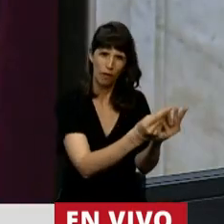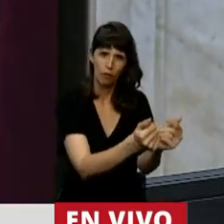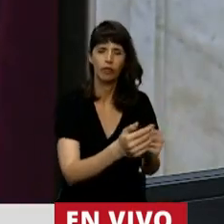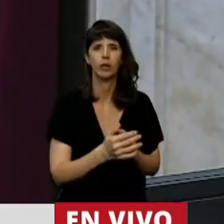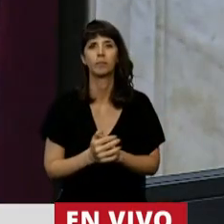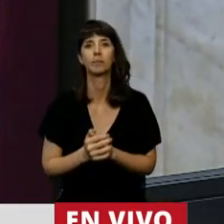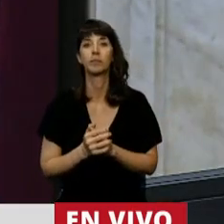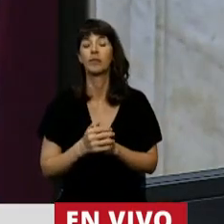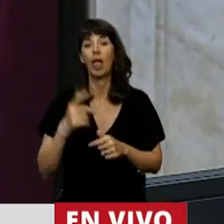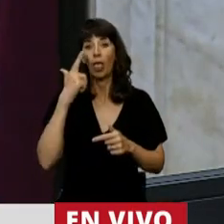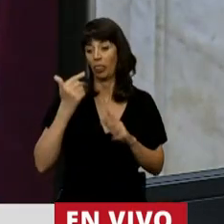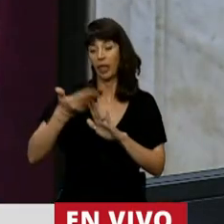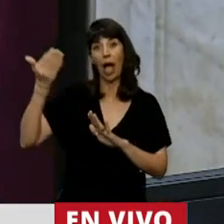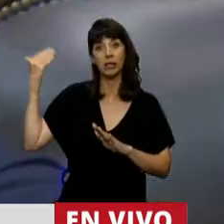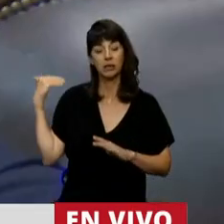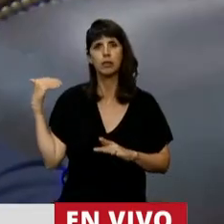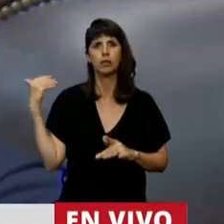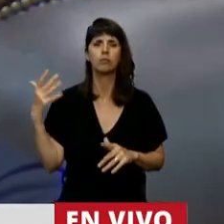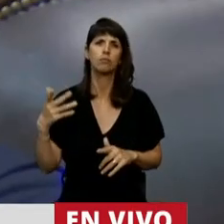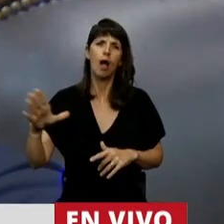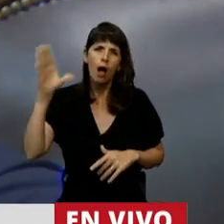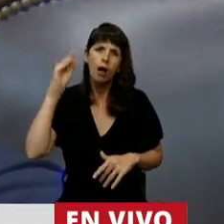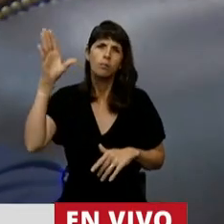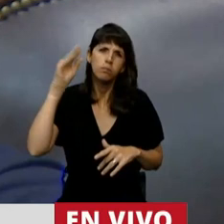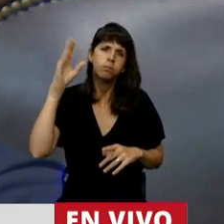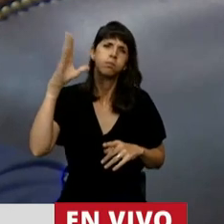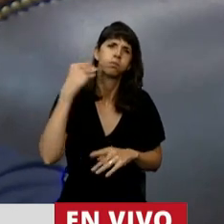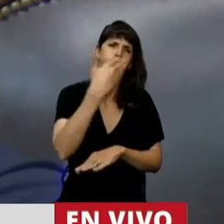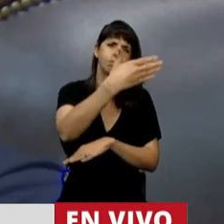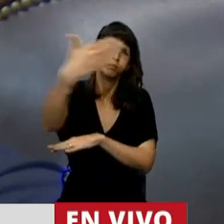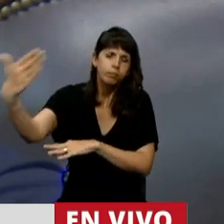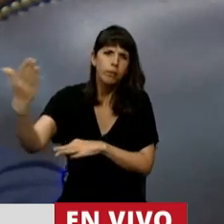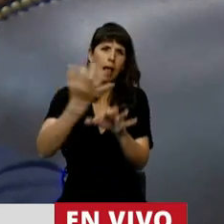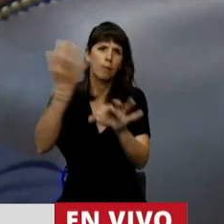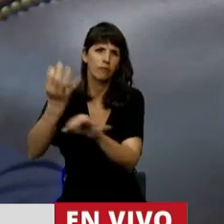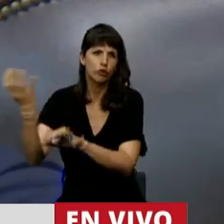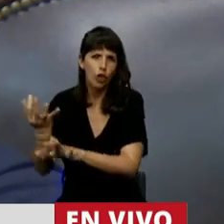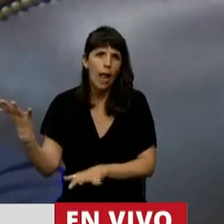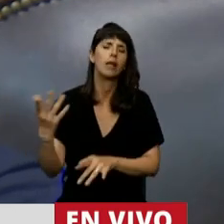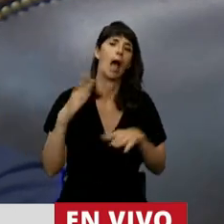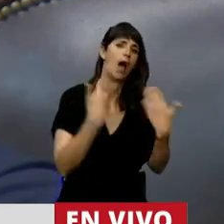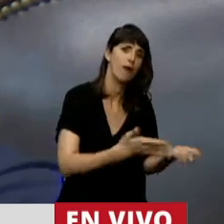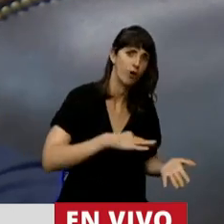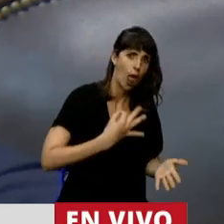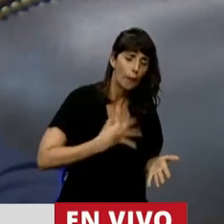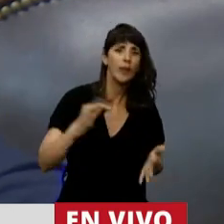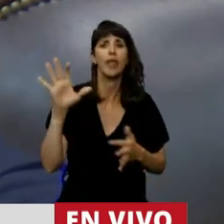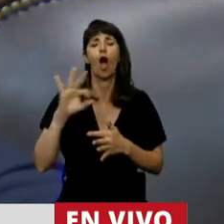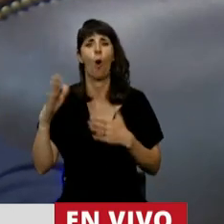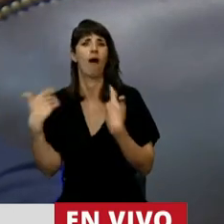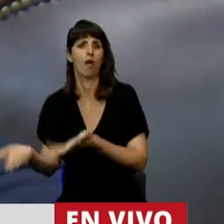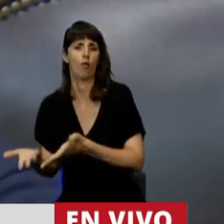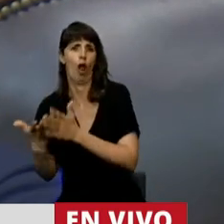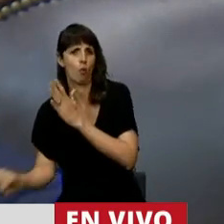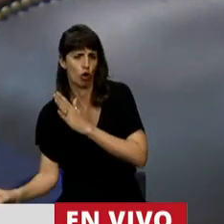pasados, señor Presidente, hemos escuchado una gran cantidad de expositores, tanto de aquellos que defienden la vida como aquellos que piensan que esta